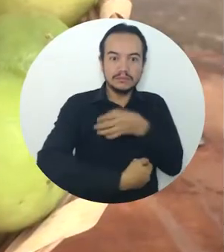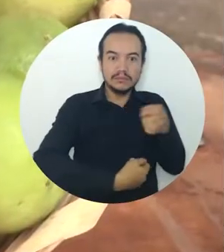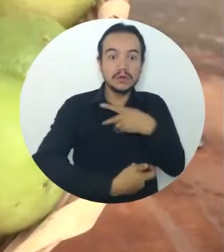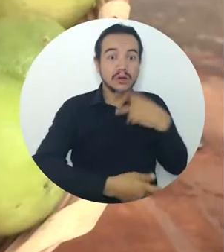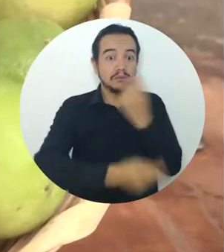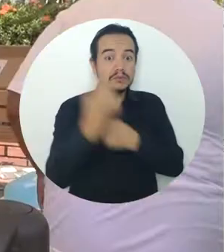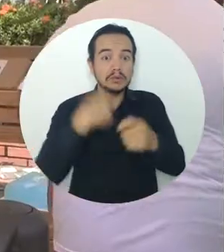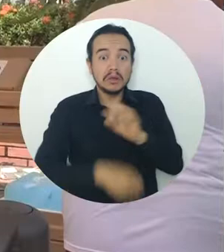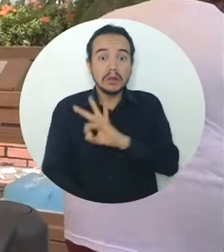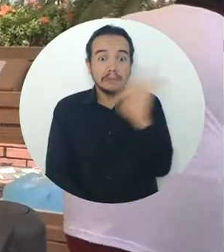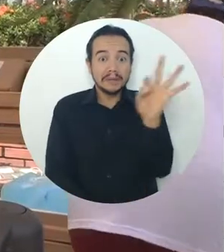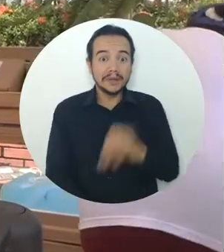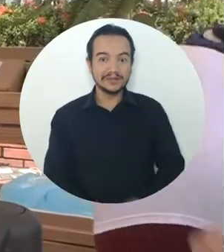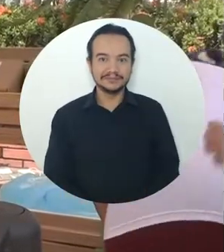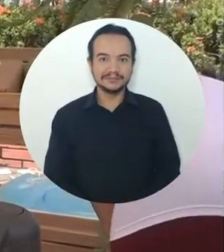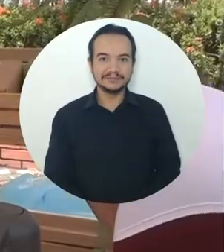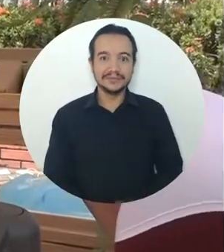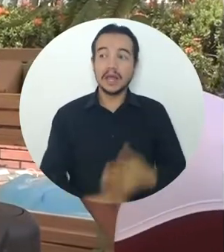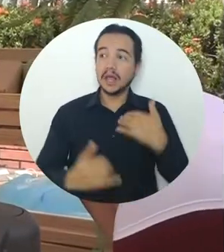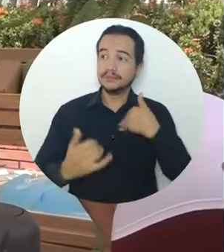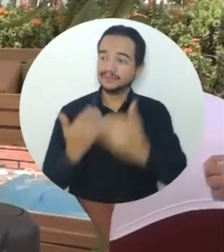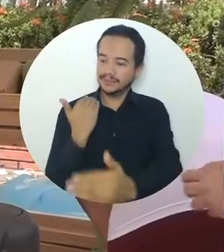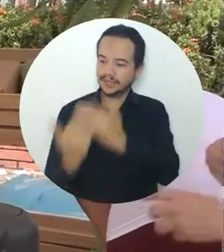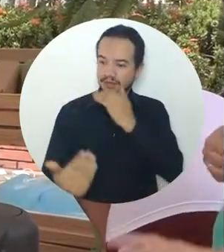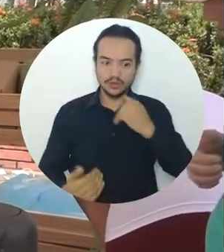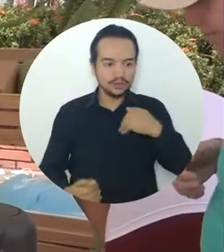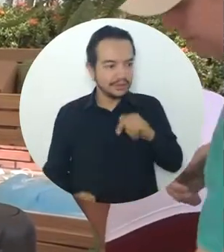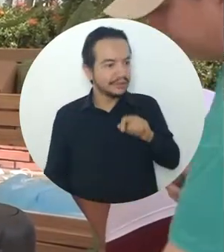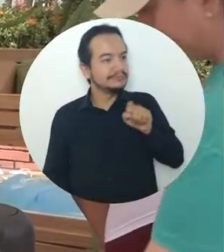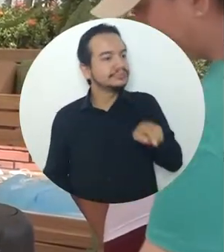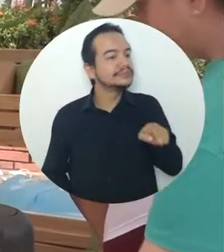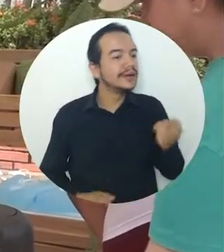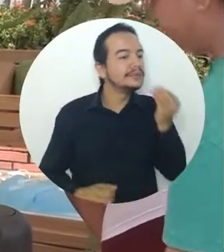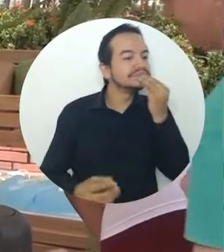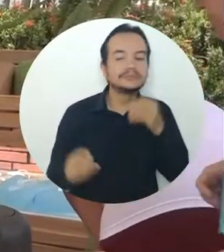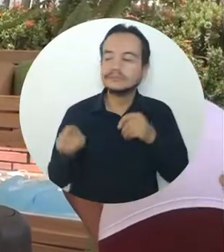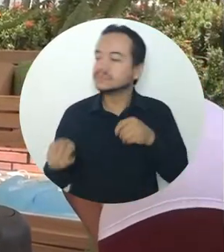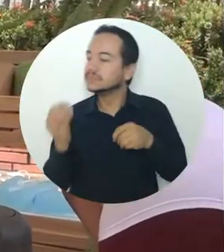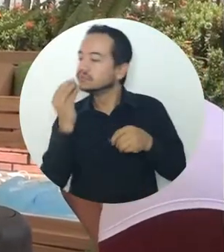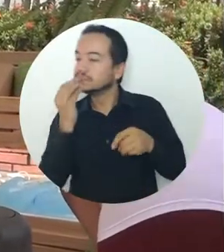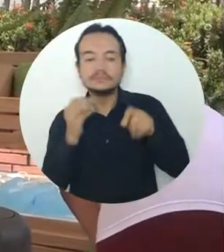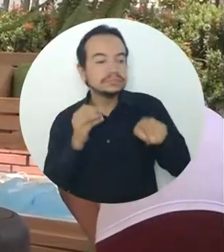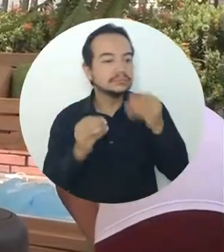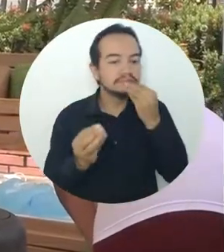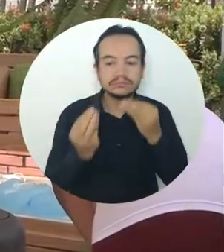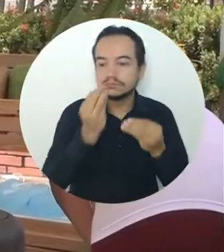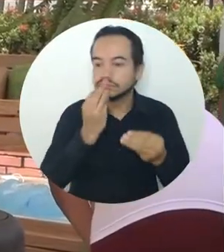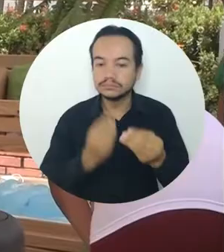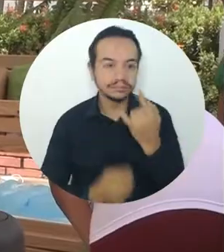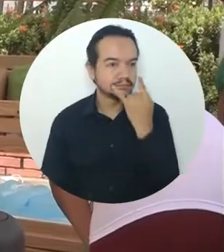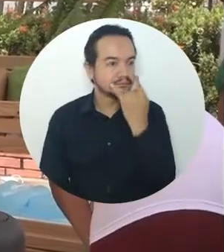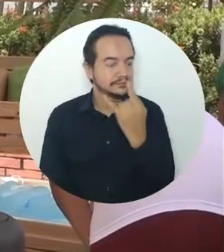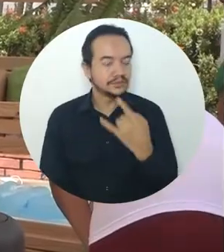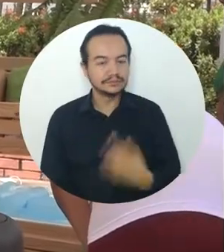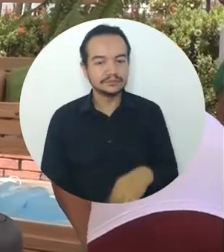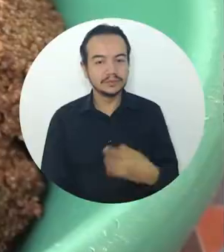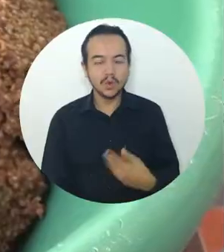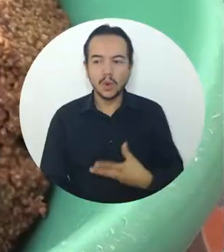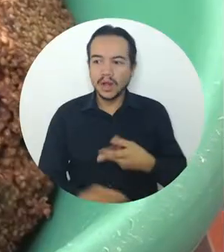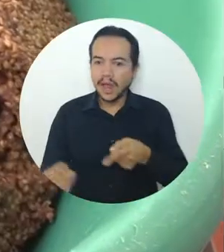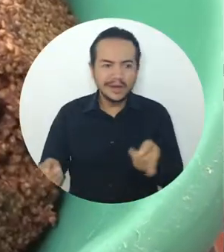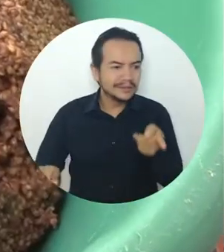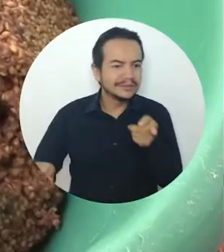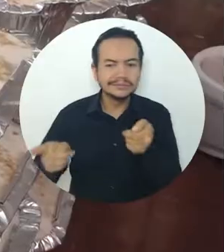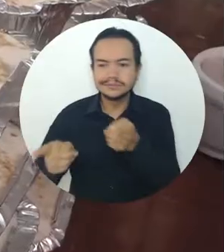acá en la plaza. Me invitaron a la feria, vine a degustar de todas estas delicias y me ha parecido muy interesante.